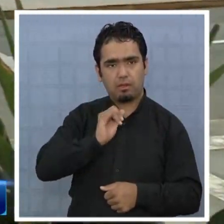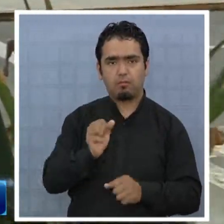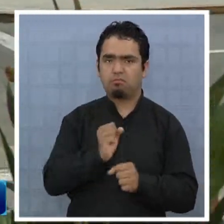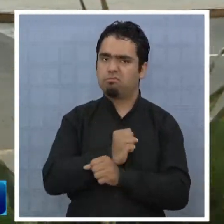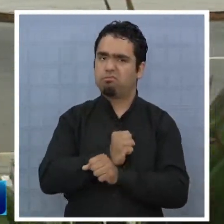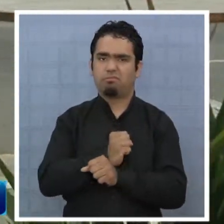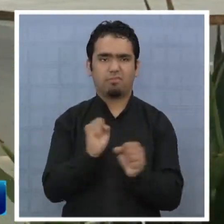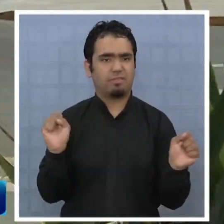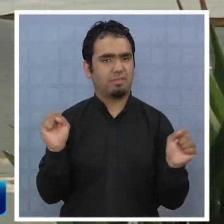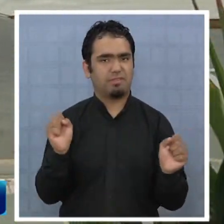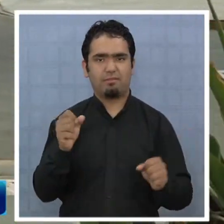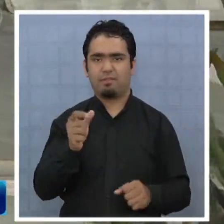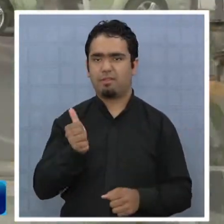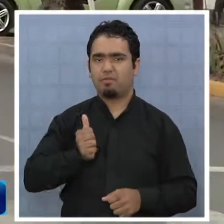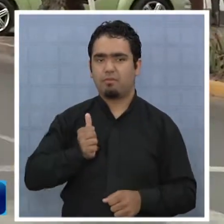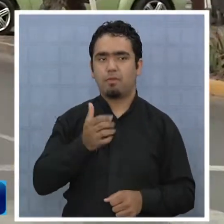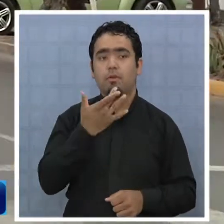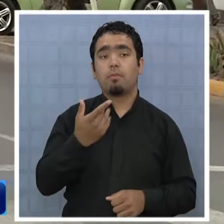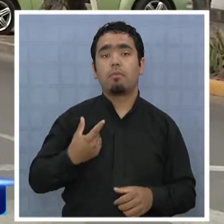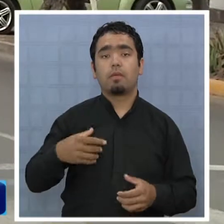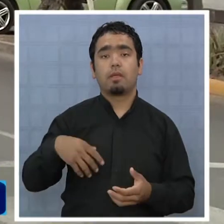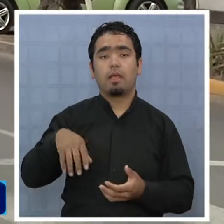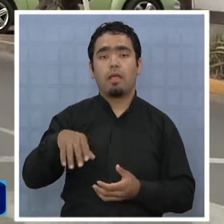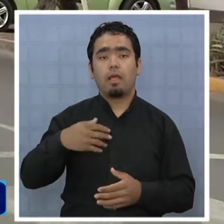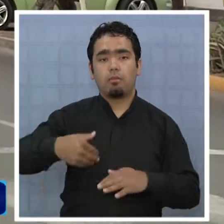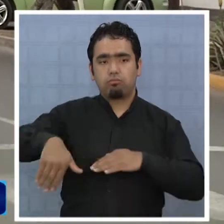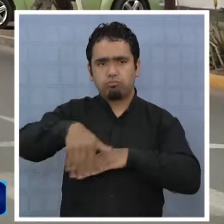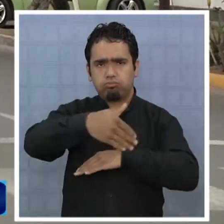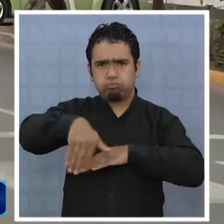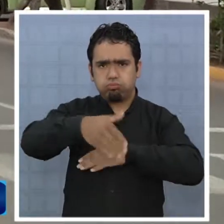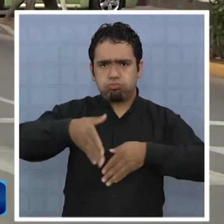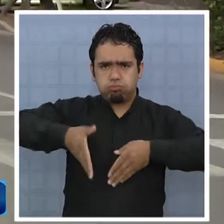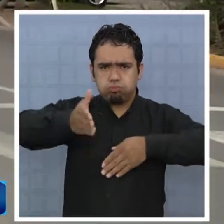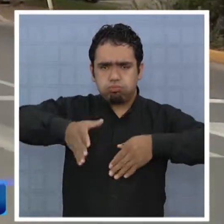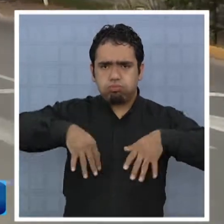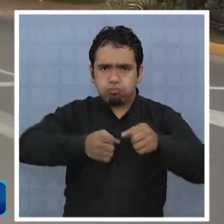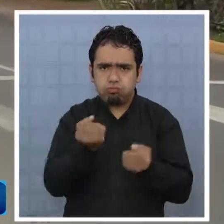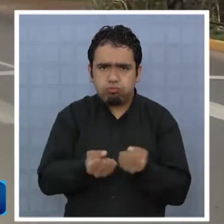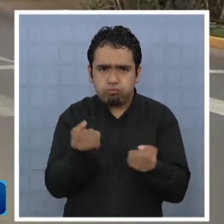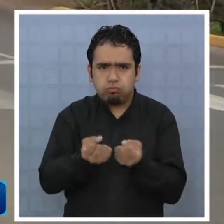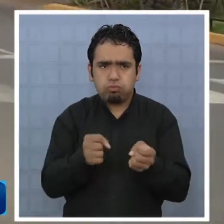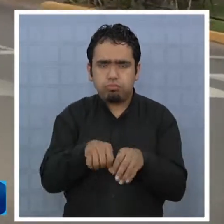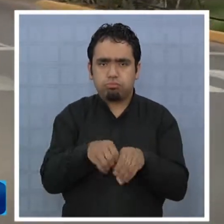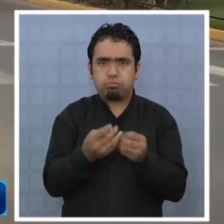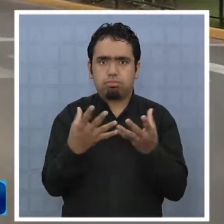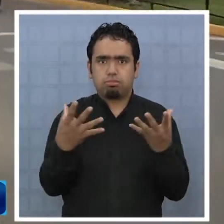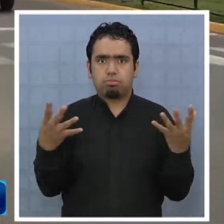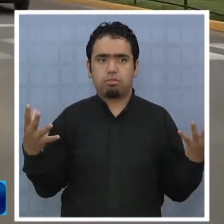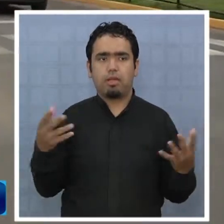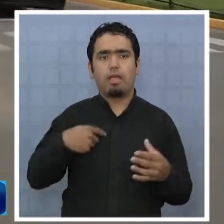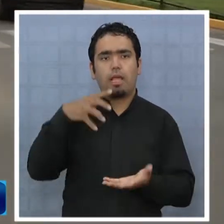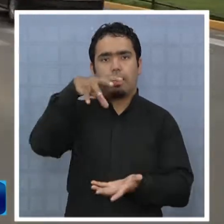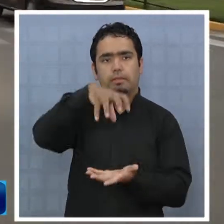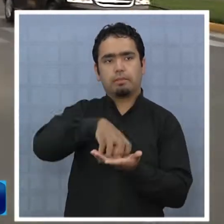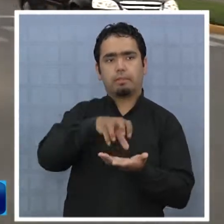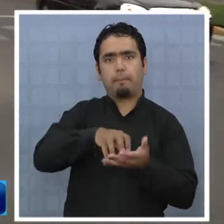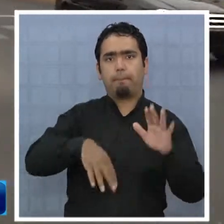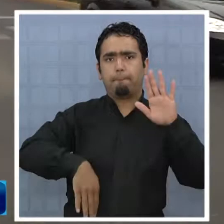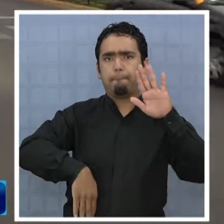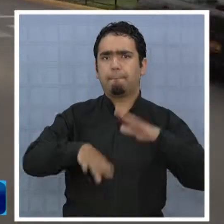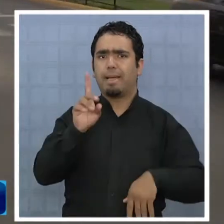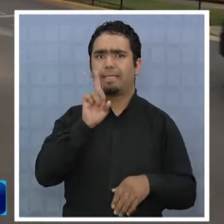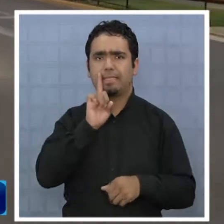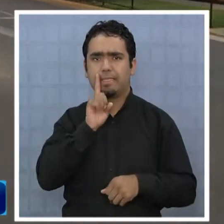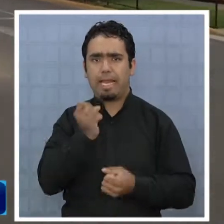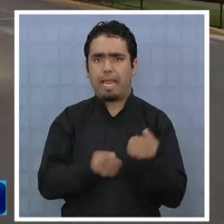Iquique esto no se va a poder cumplir, a causa de que el parque automotor crece constantemente, lo que nos caracteriza como una de las